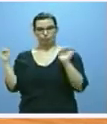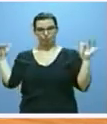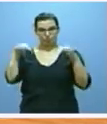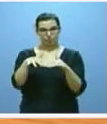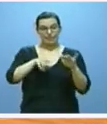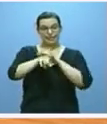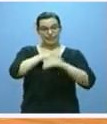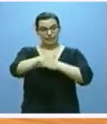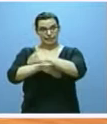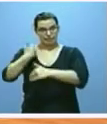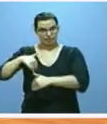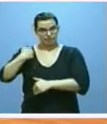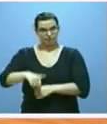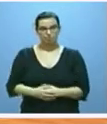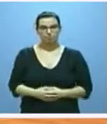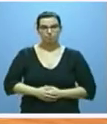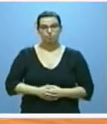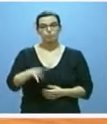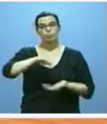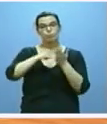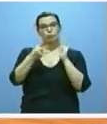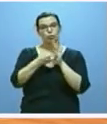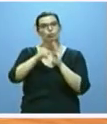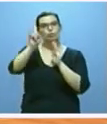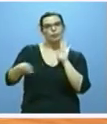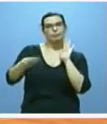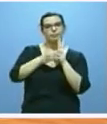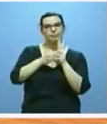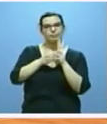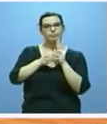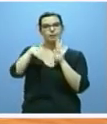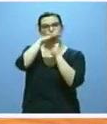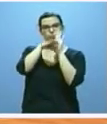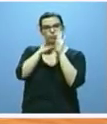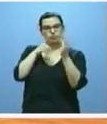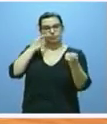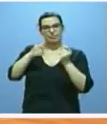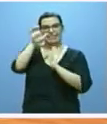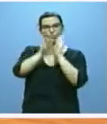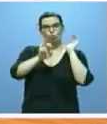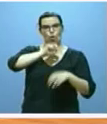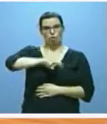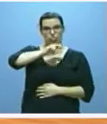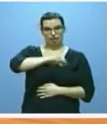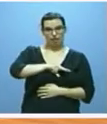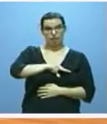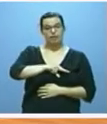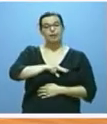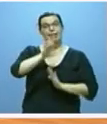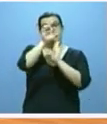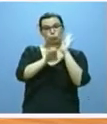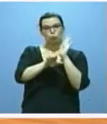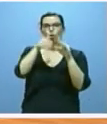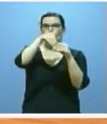tramitación ya está iniciada, un proyecto que también incluirá la regulación del Estatuto del Concejal, cuyo contenido fue